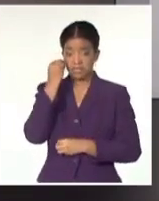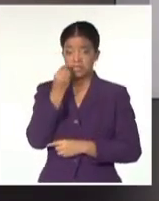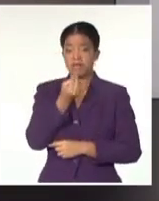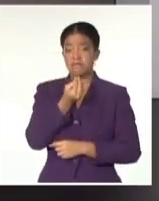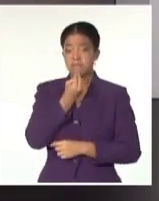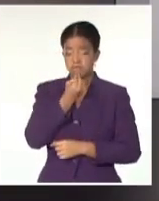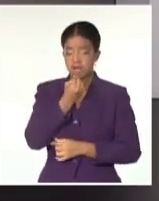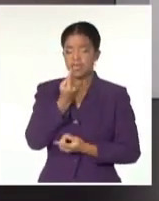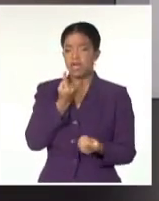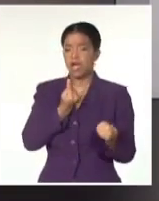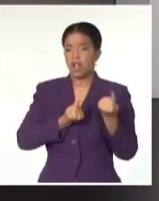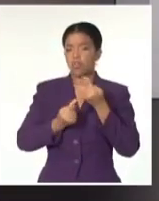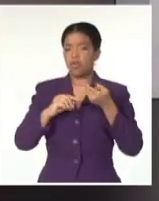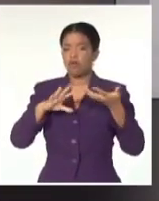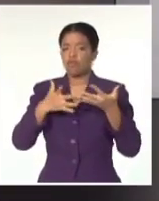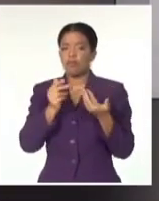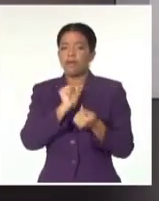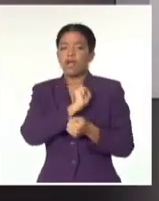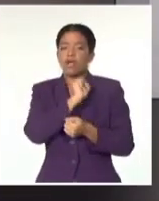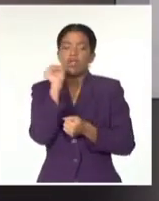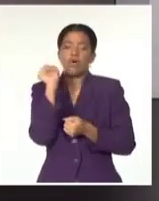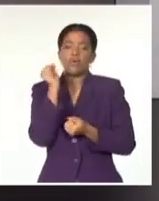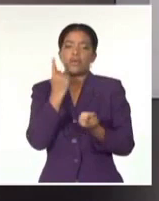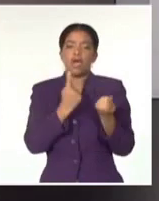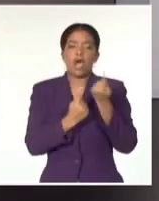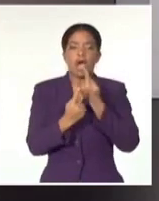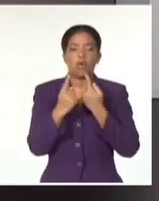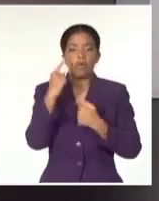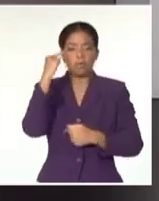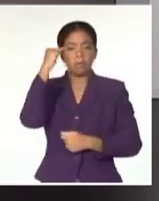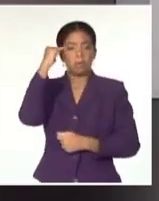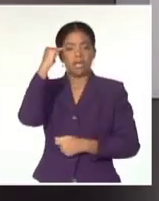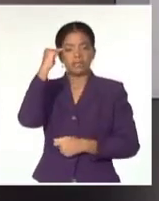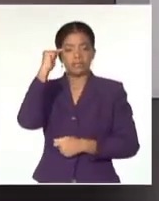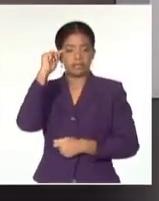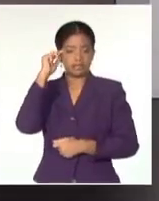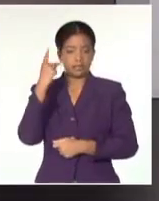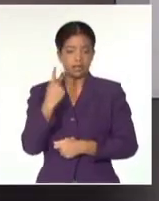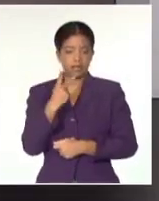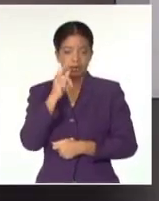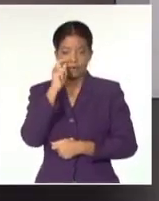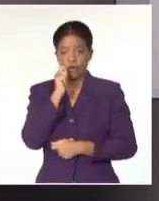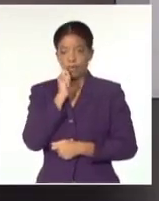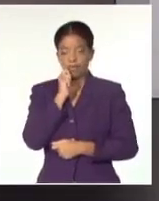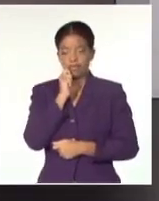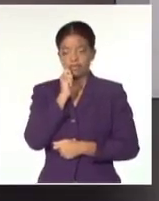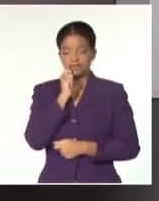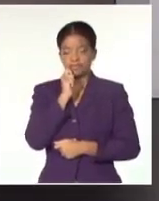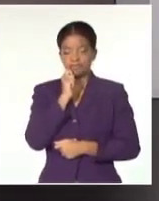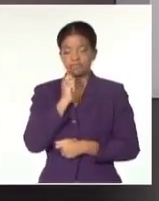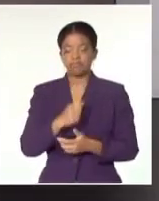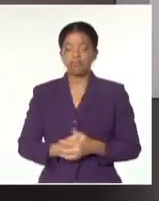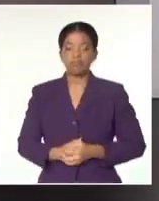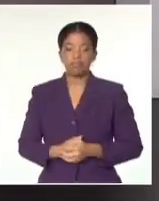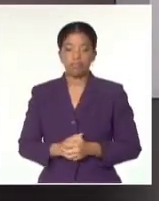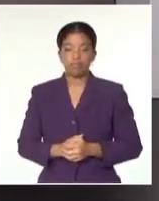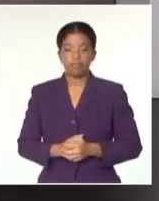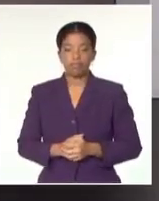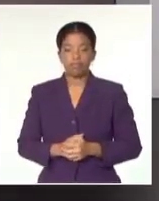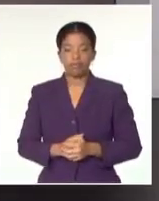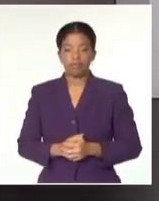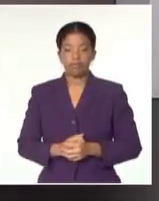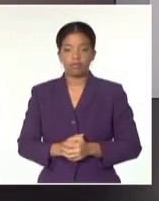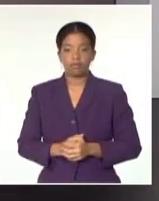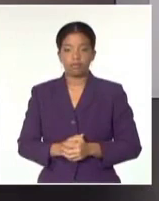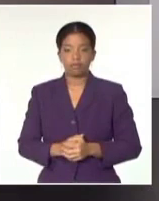pacífica de lograr algo en la mente de este individuo. Aunque no todos los hijos se parezcan o que imiten a